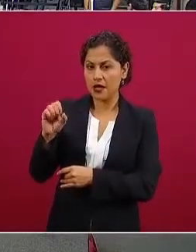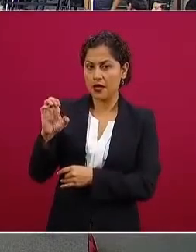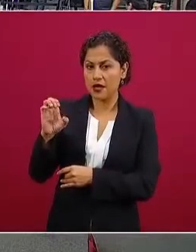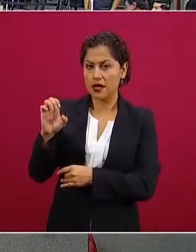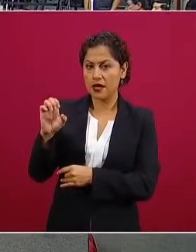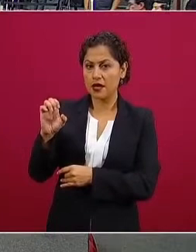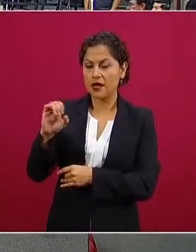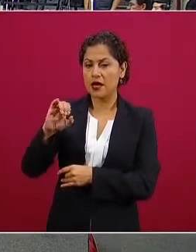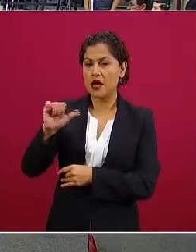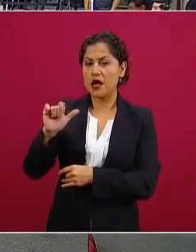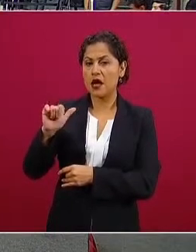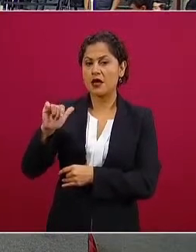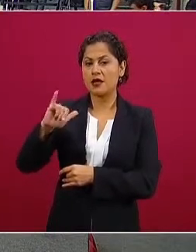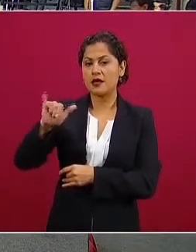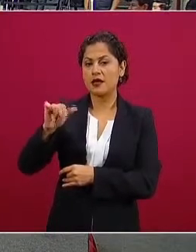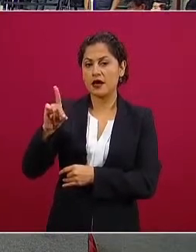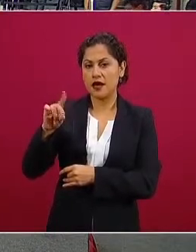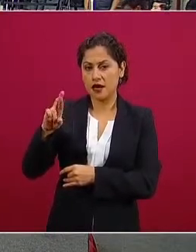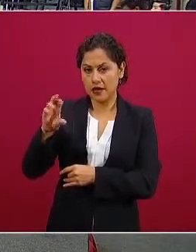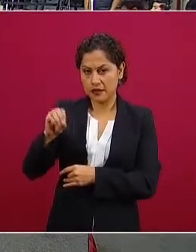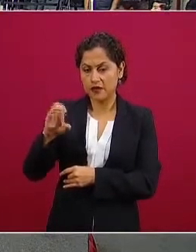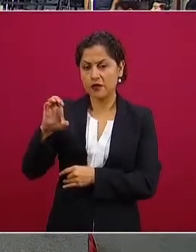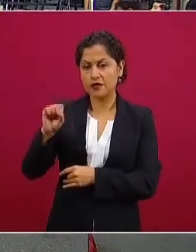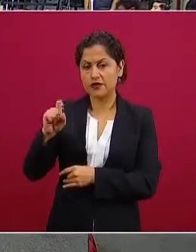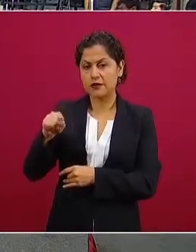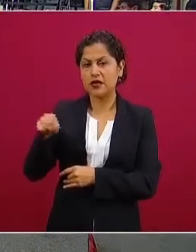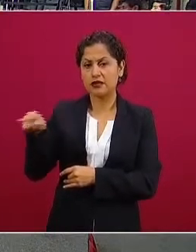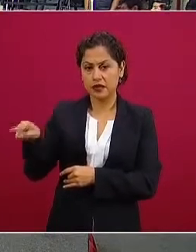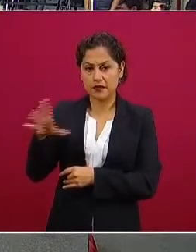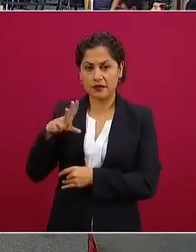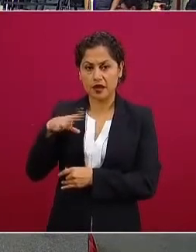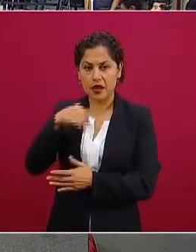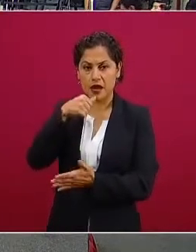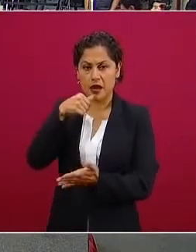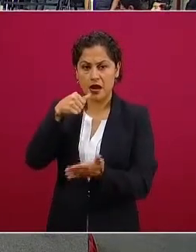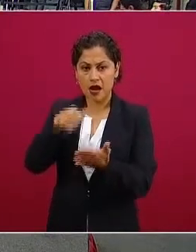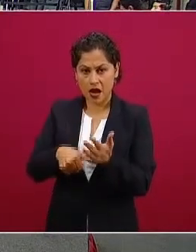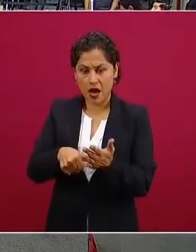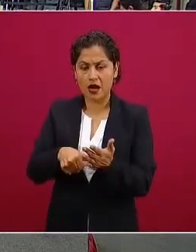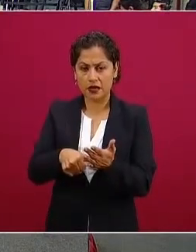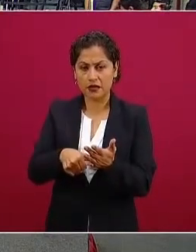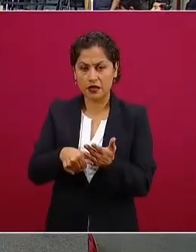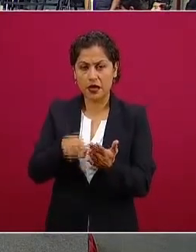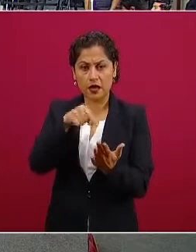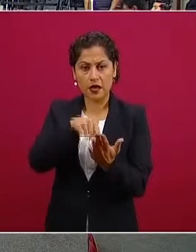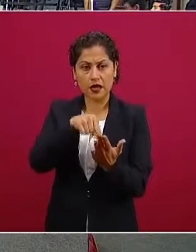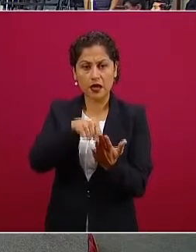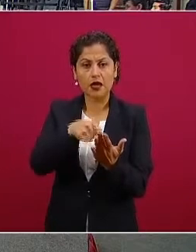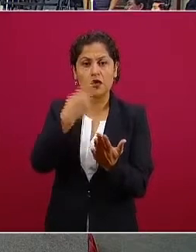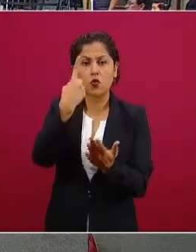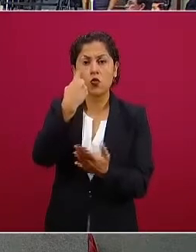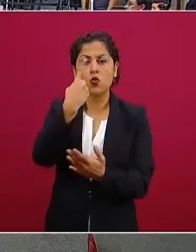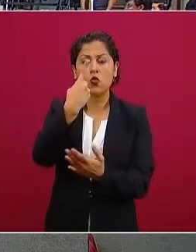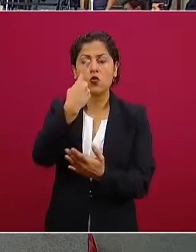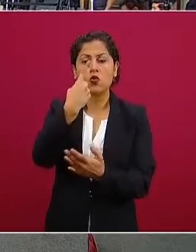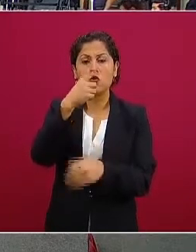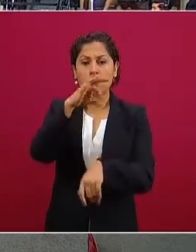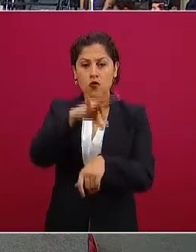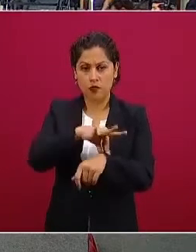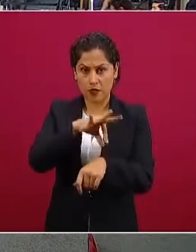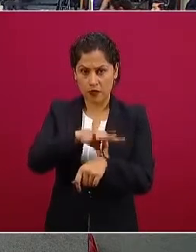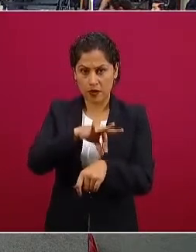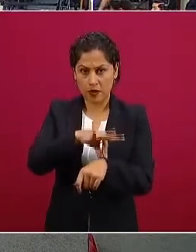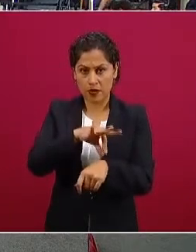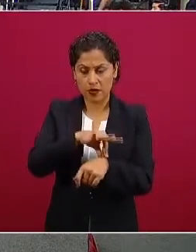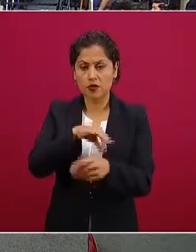Alejandro Svarch a ver si les manda una de las cartas que me envió de un médico de 60 a